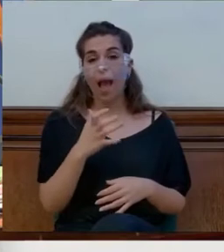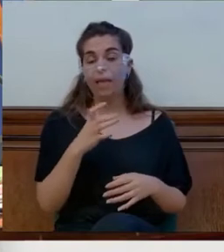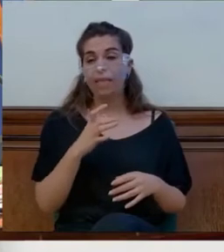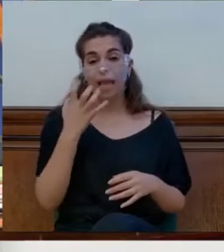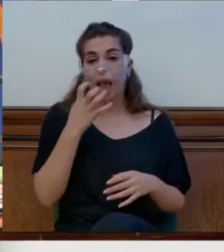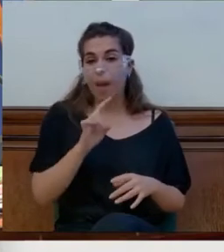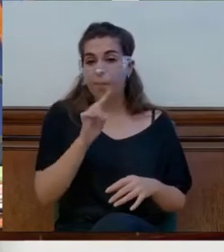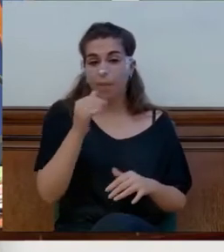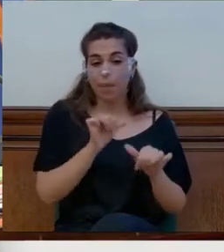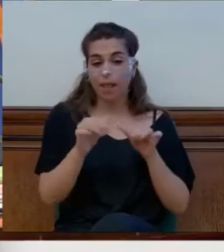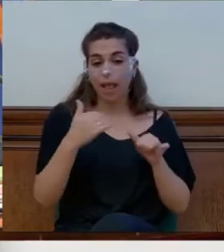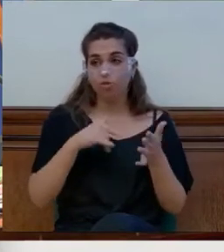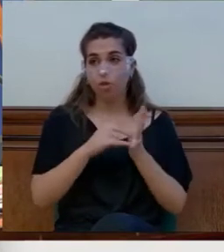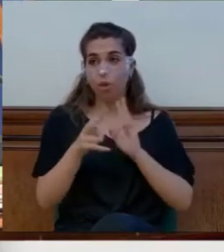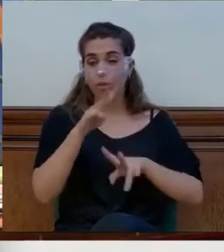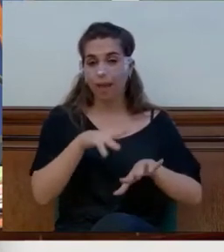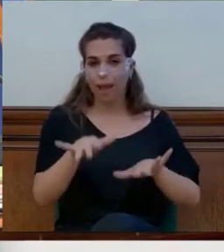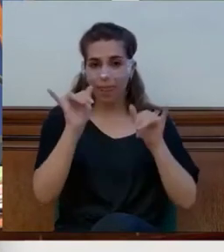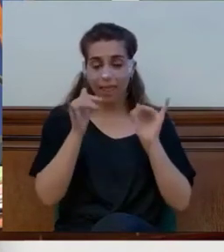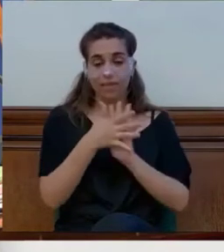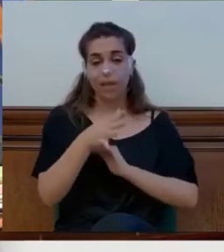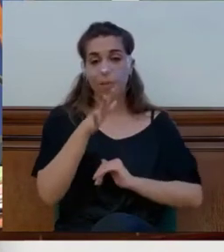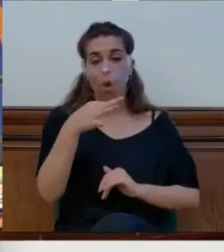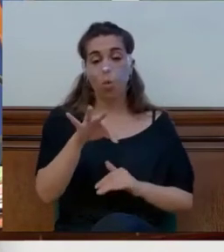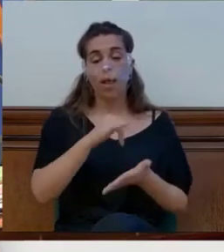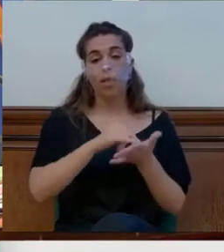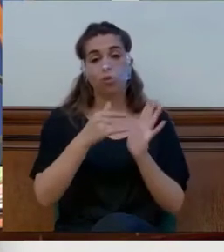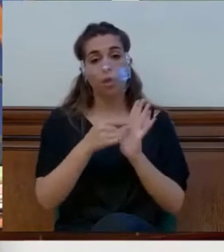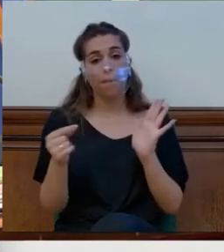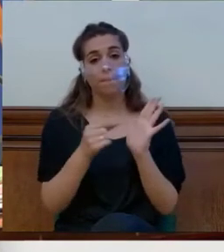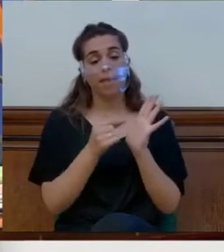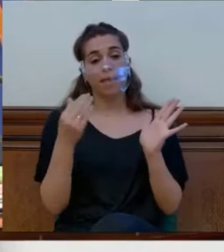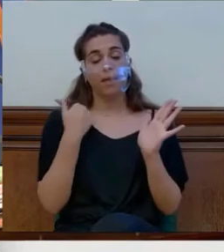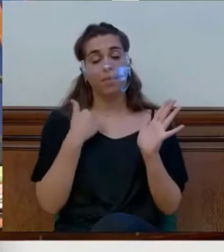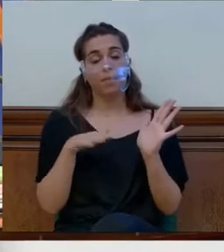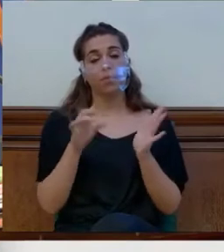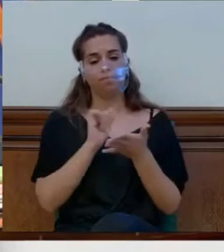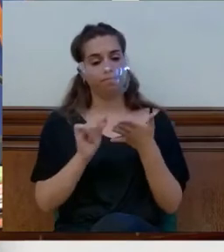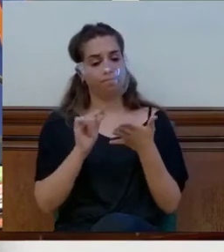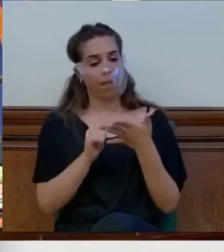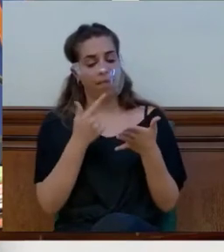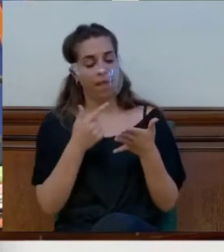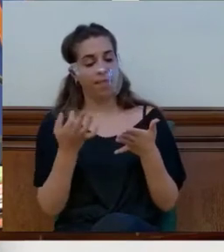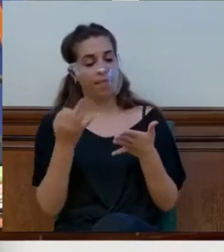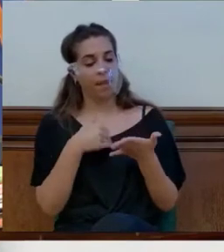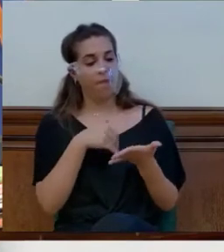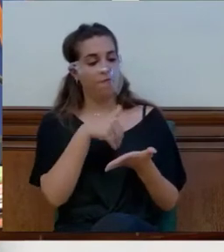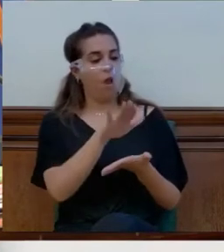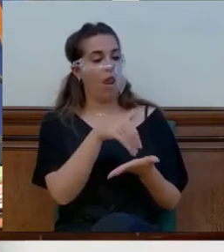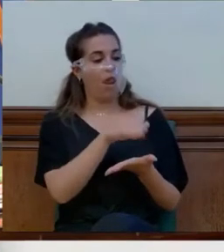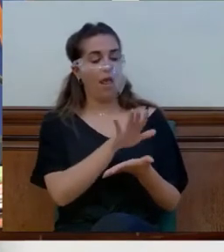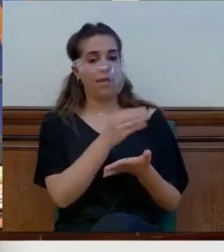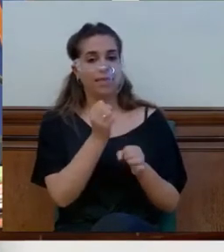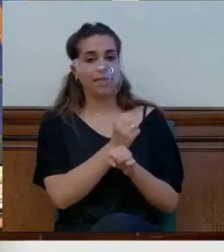Porque la única solución inmediata que adoptaron fue quitarse de en medio a la trabajadora que miró por los mayores